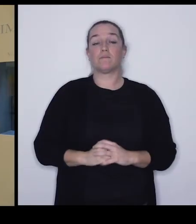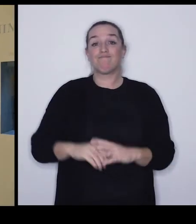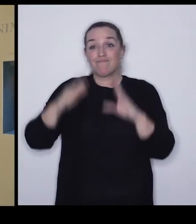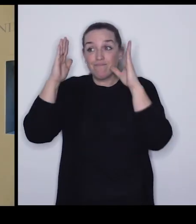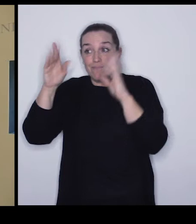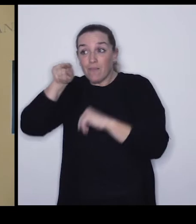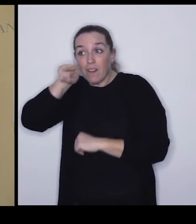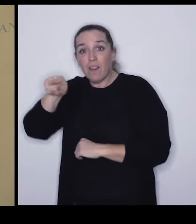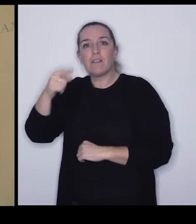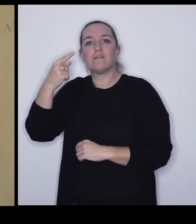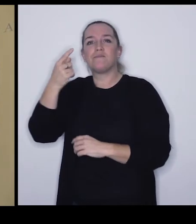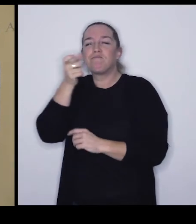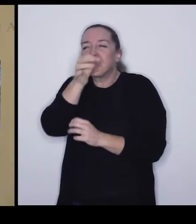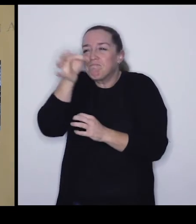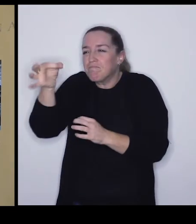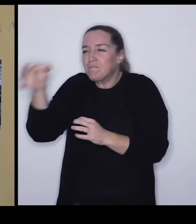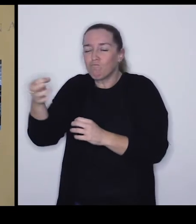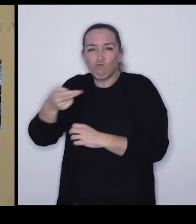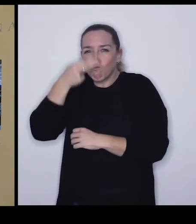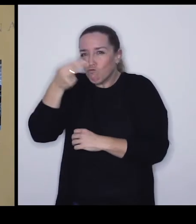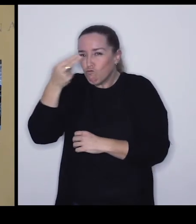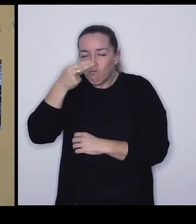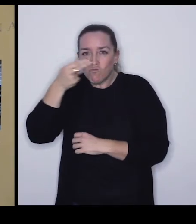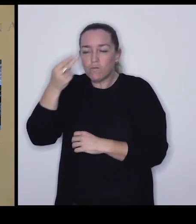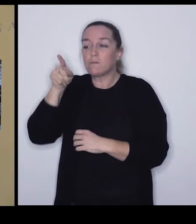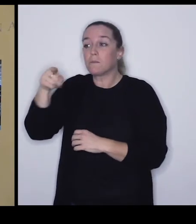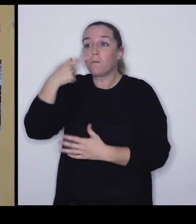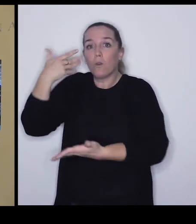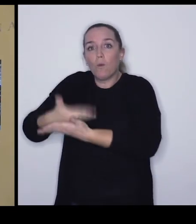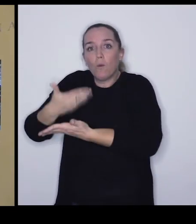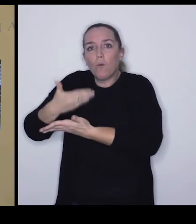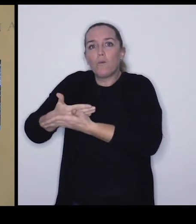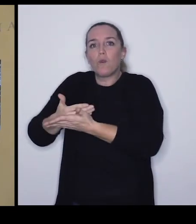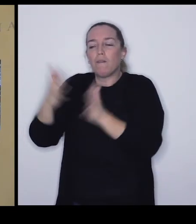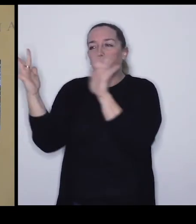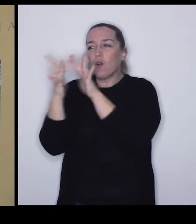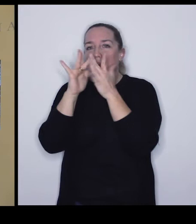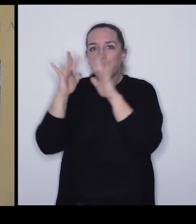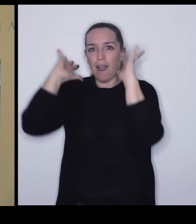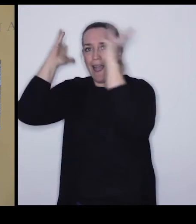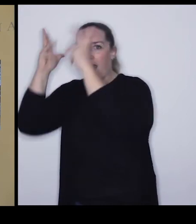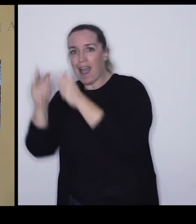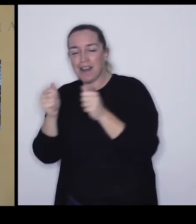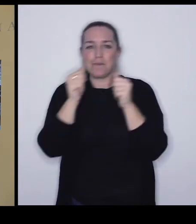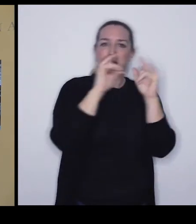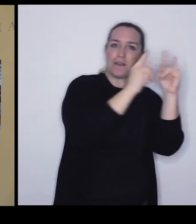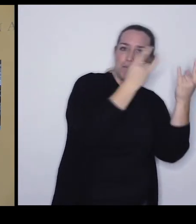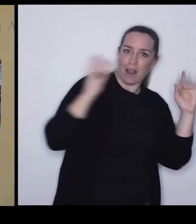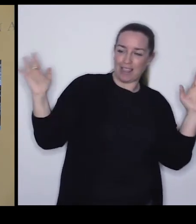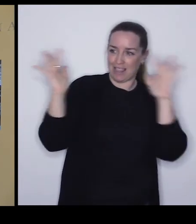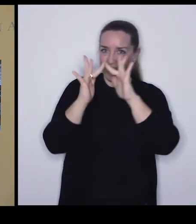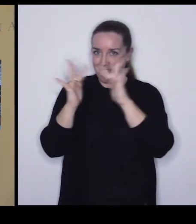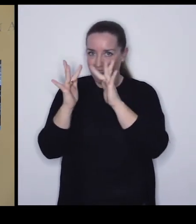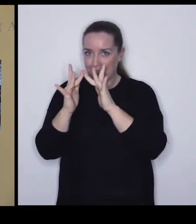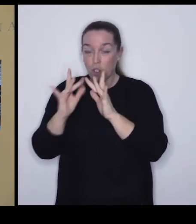En esta parte se exhiben piezas muy curiosas... ...que muestran la interacción entre animales y plantas... ...a veces tenemos la